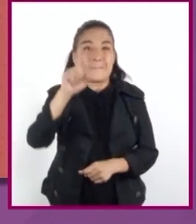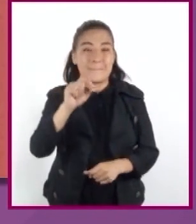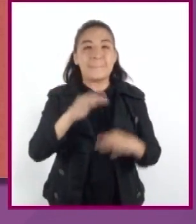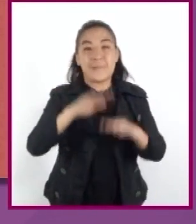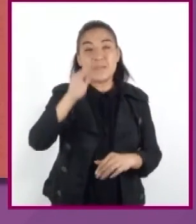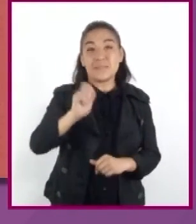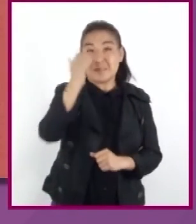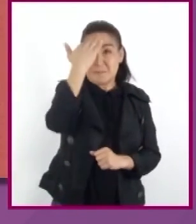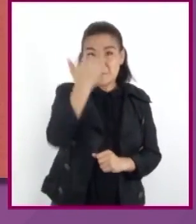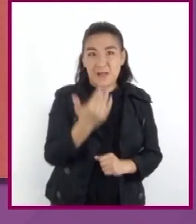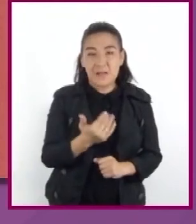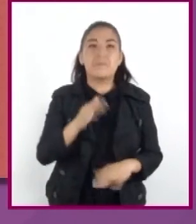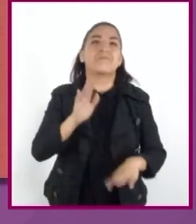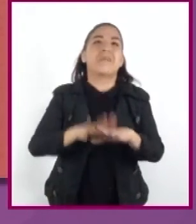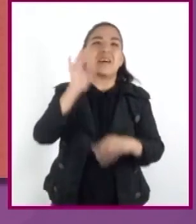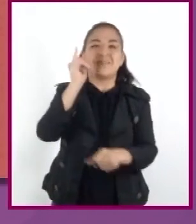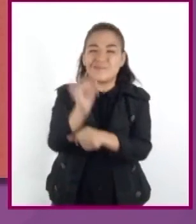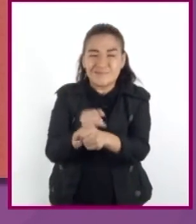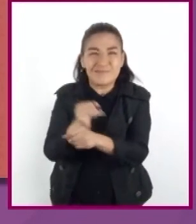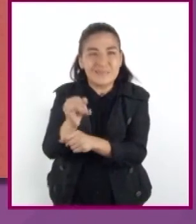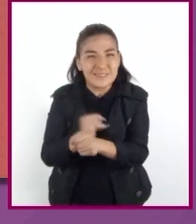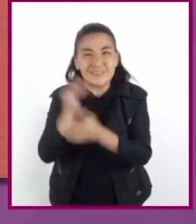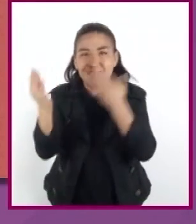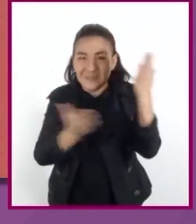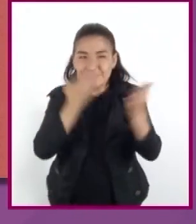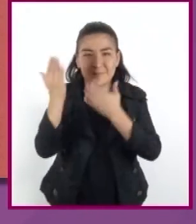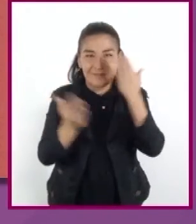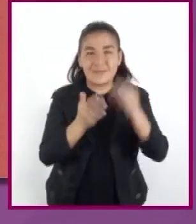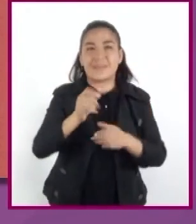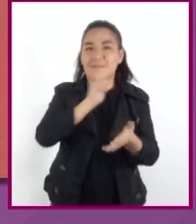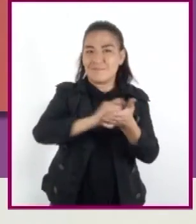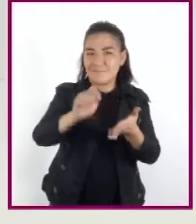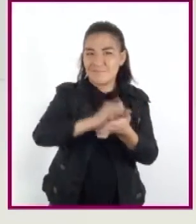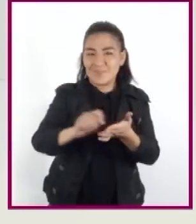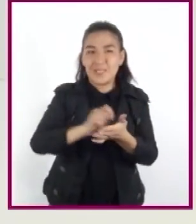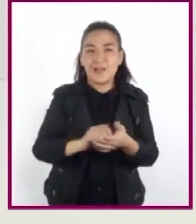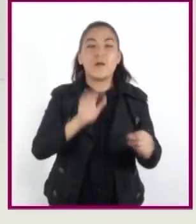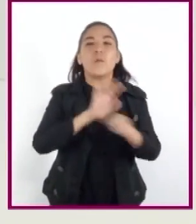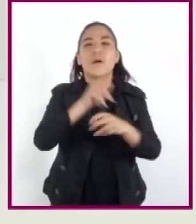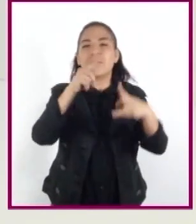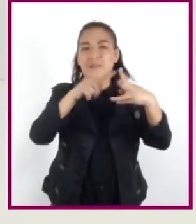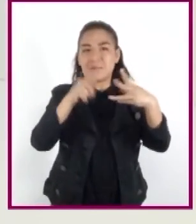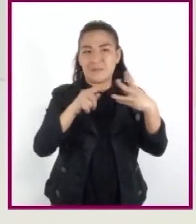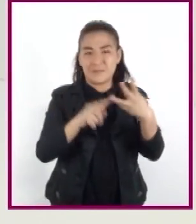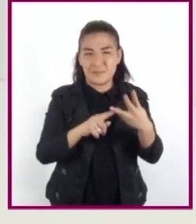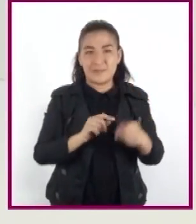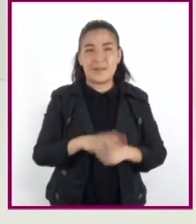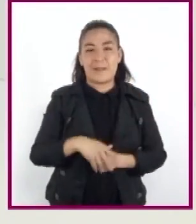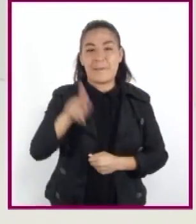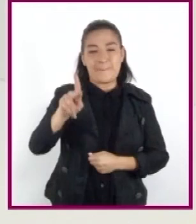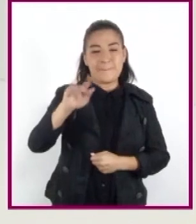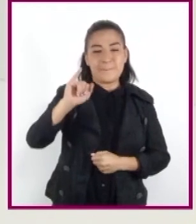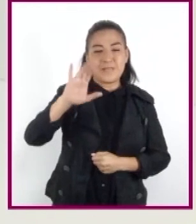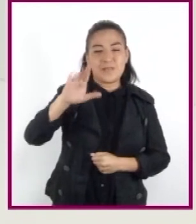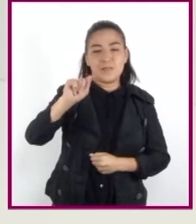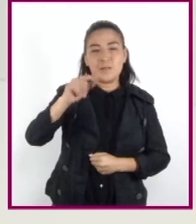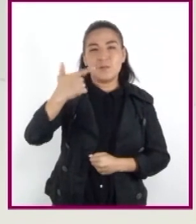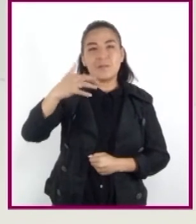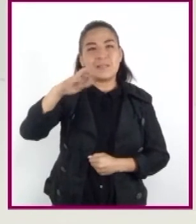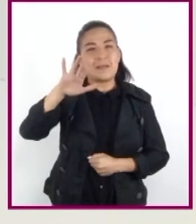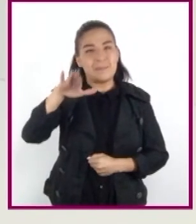maya la más estudiada. Estos sistemas incluían tres elementos distintos. Los pictogramas que